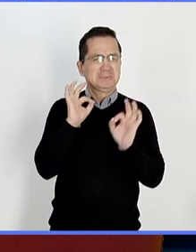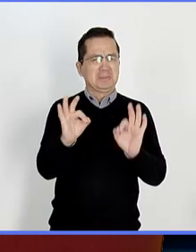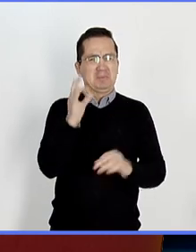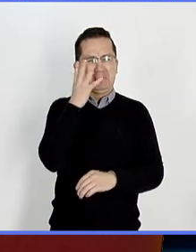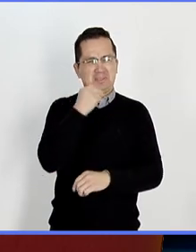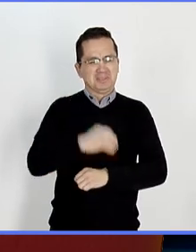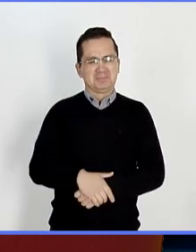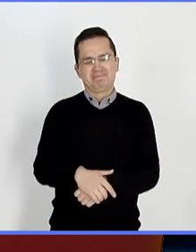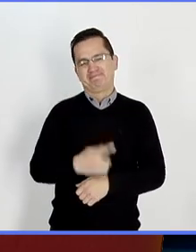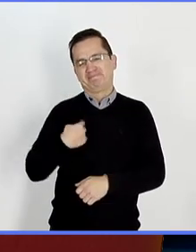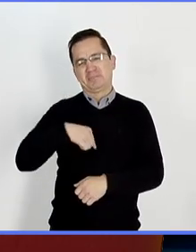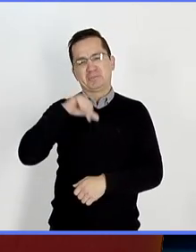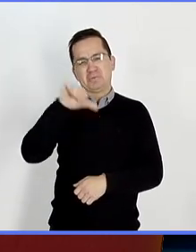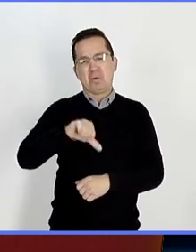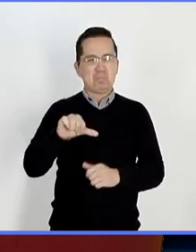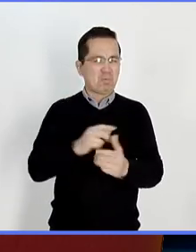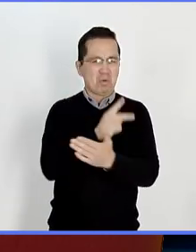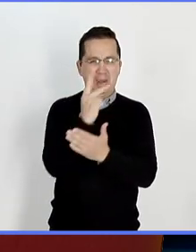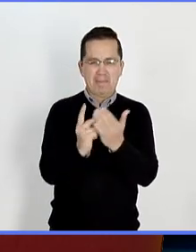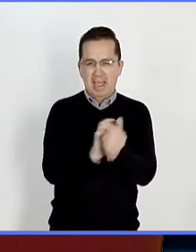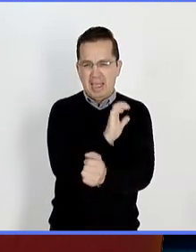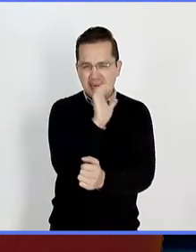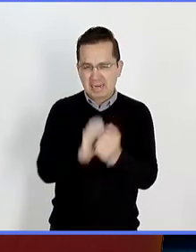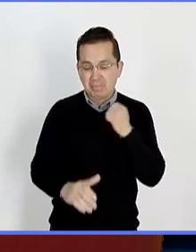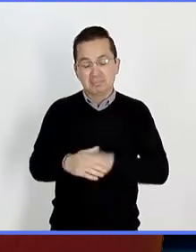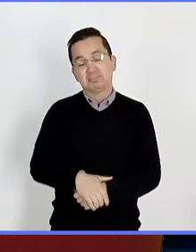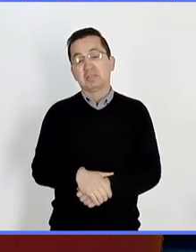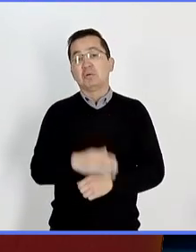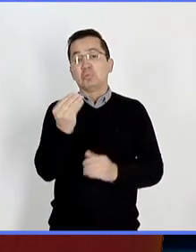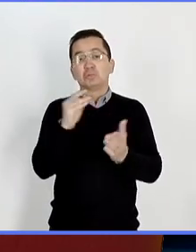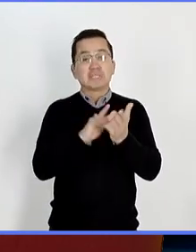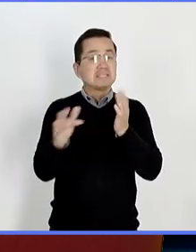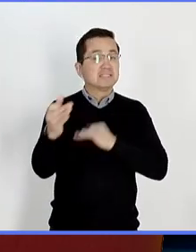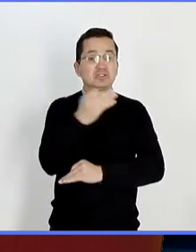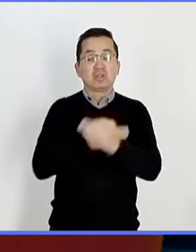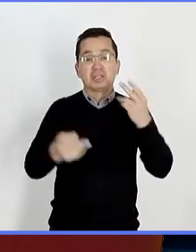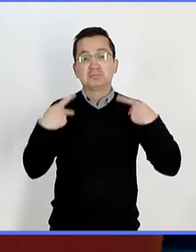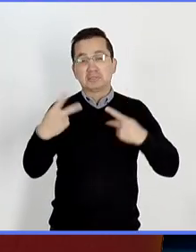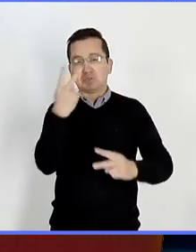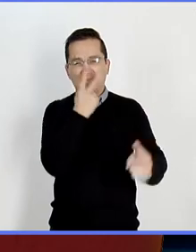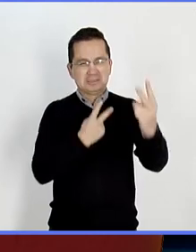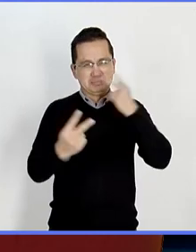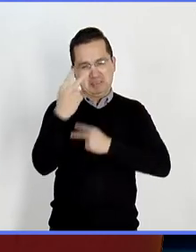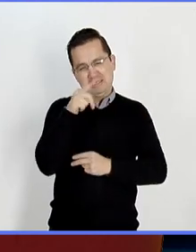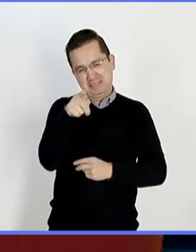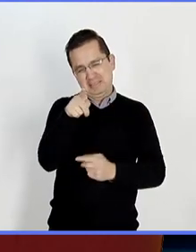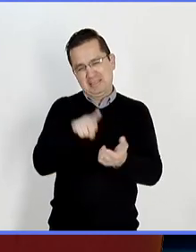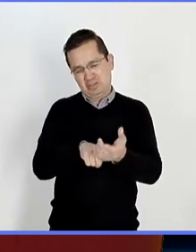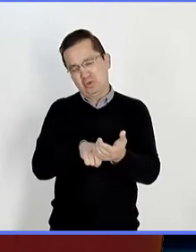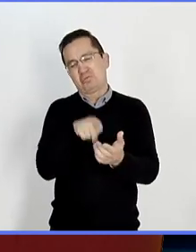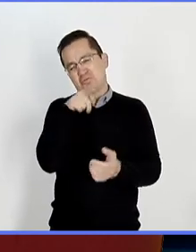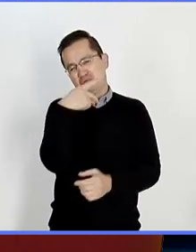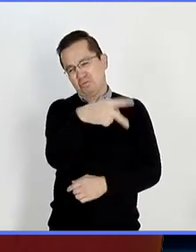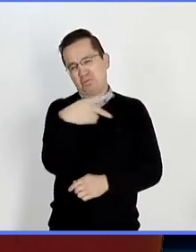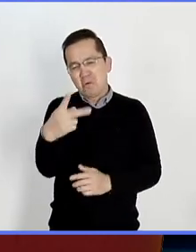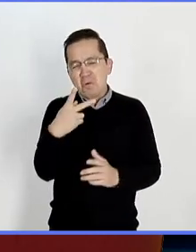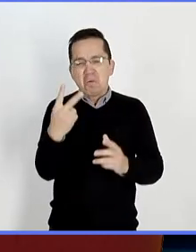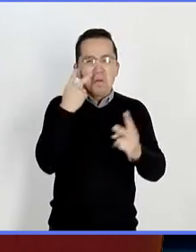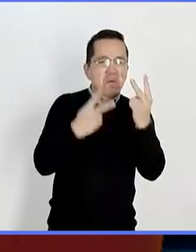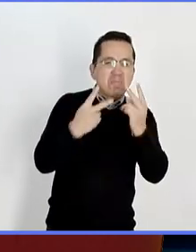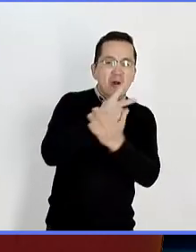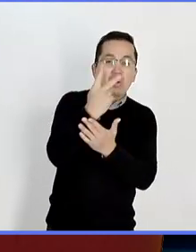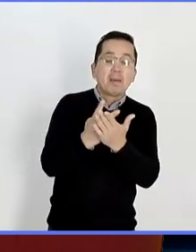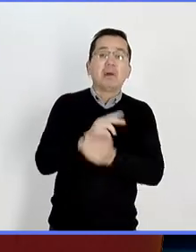documentar todo este idioma a cada uno de ustedes que nos ven del otro lado de la pantalla, que nos acompañan en cada programa